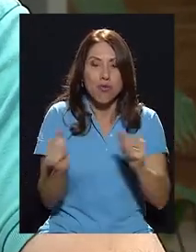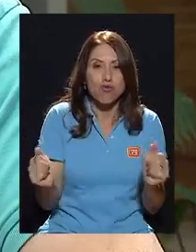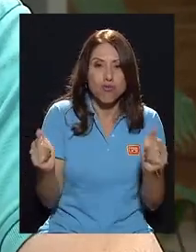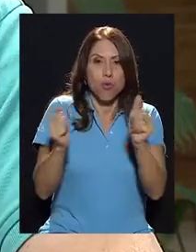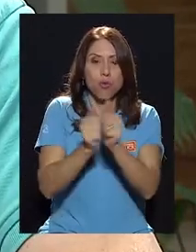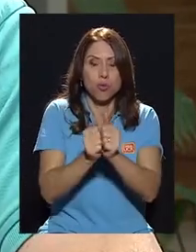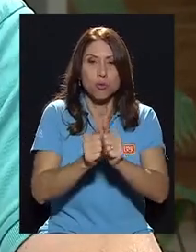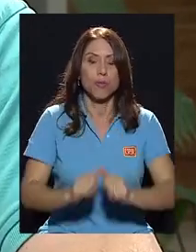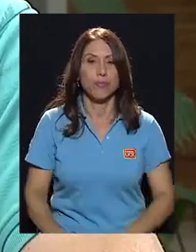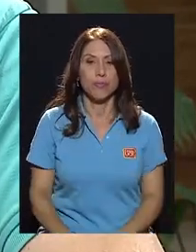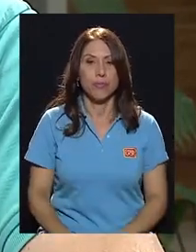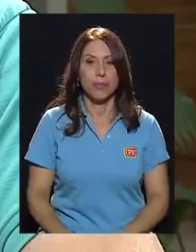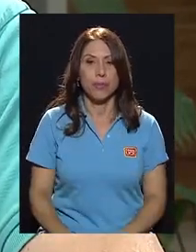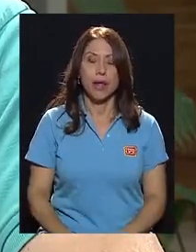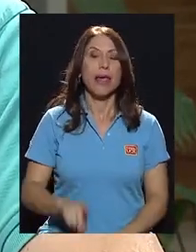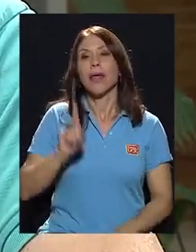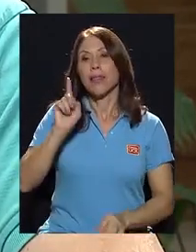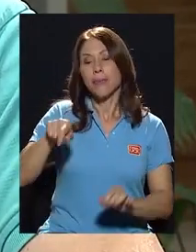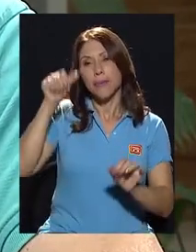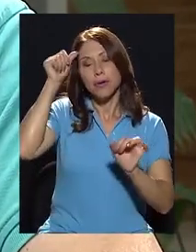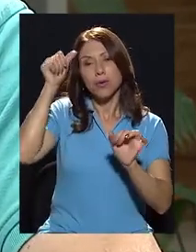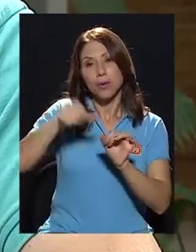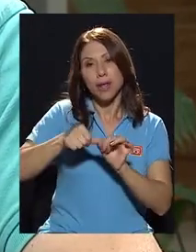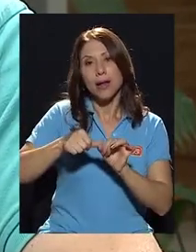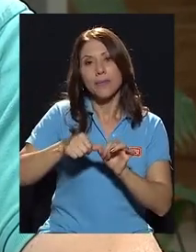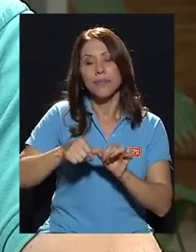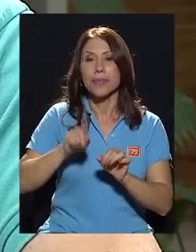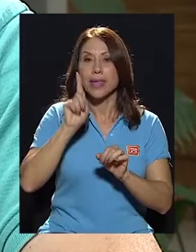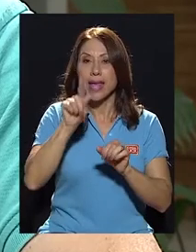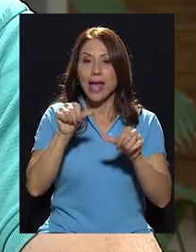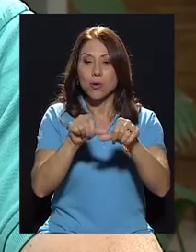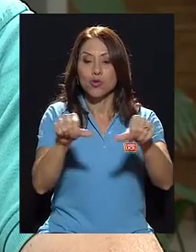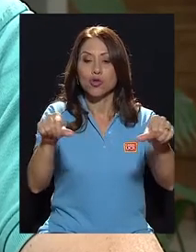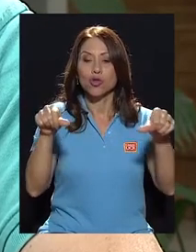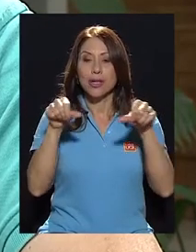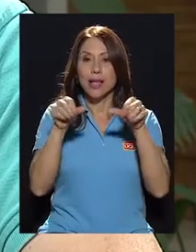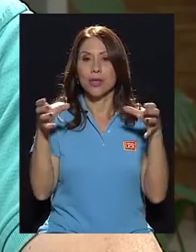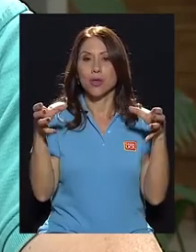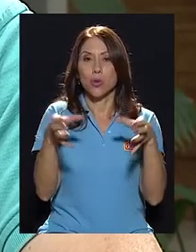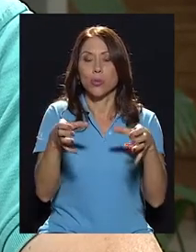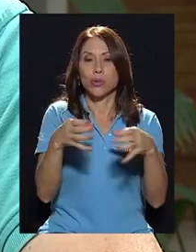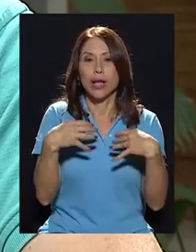conjunto. Tenemos que recordar que hay un sector salud